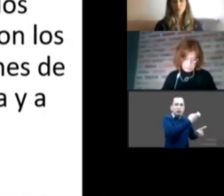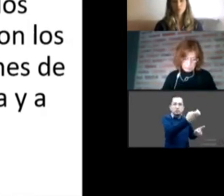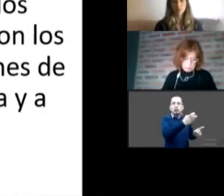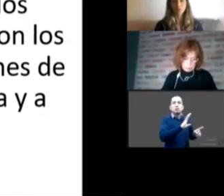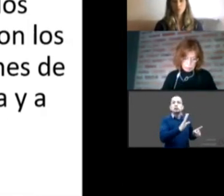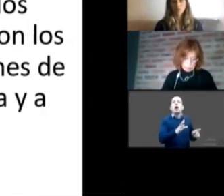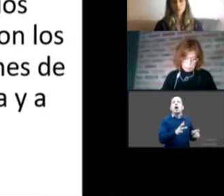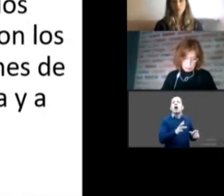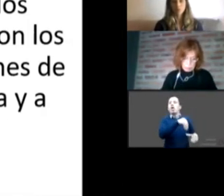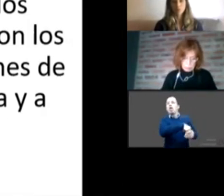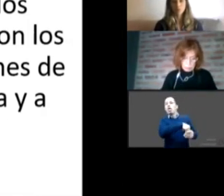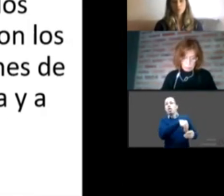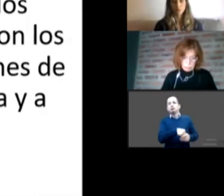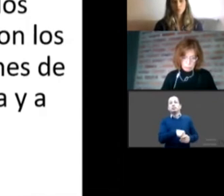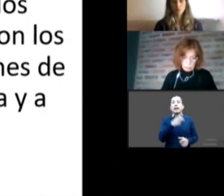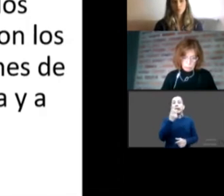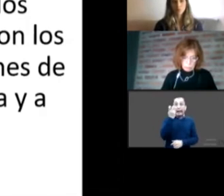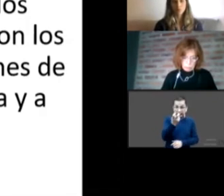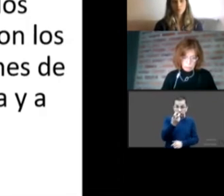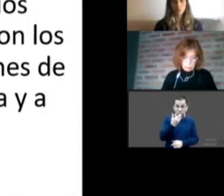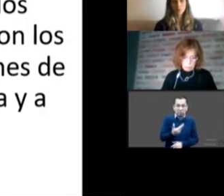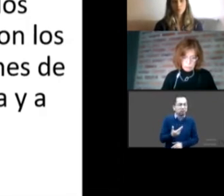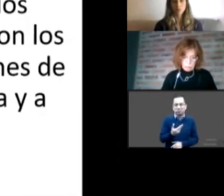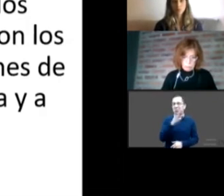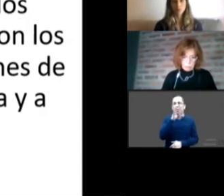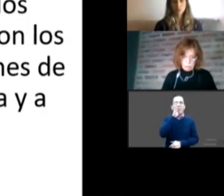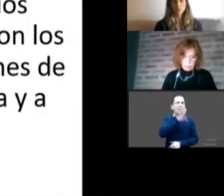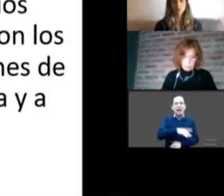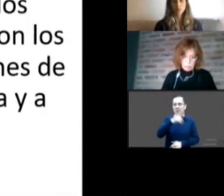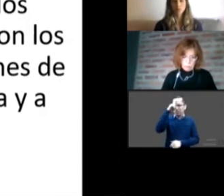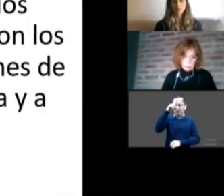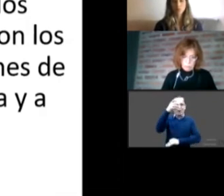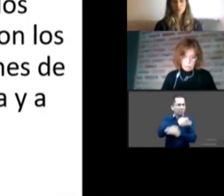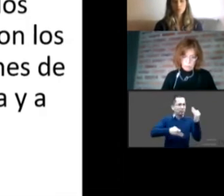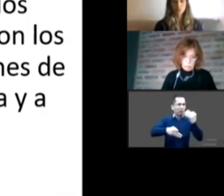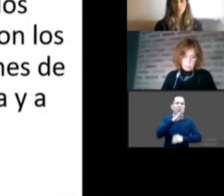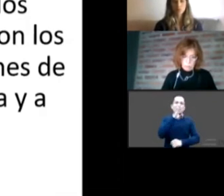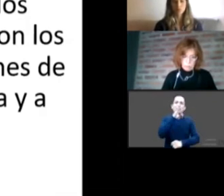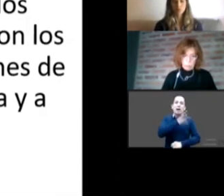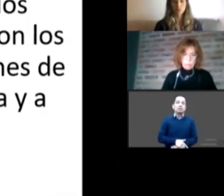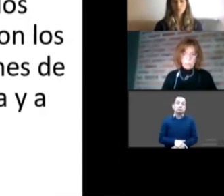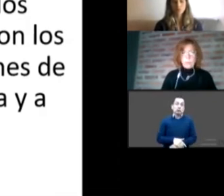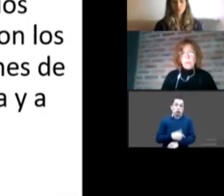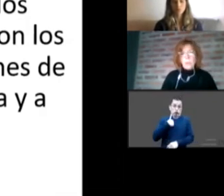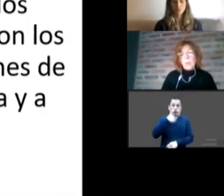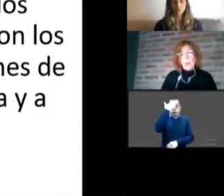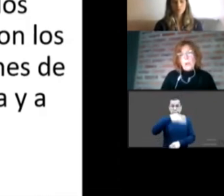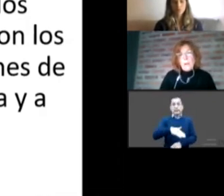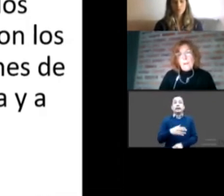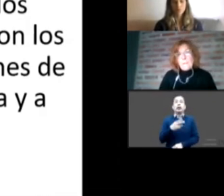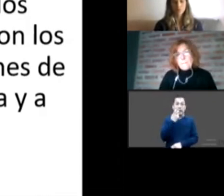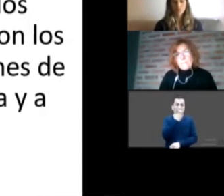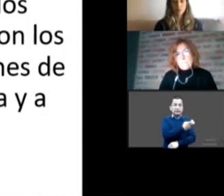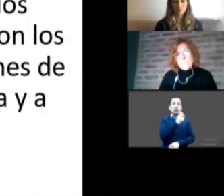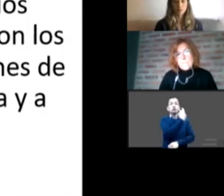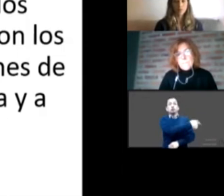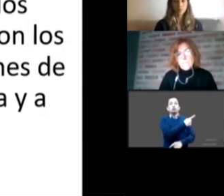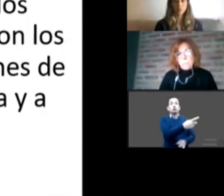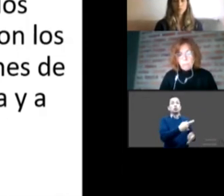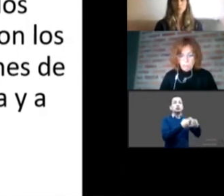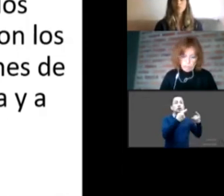perjudica a todos creo que uno de los derechos y entiendo que en Argentina ya pasó en términos de ley hace